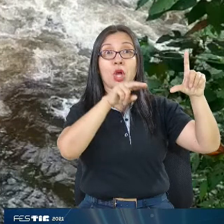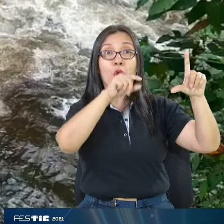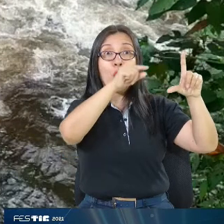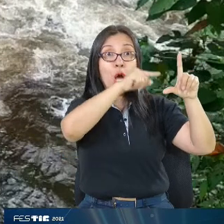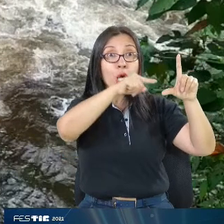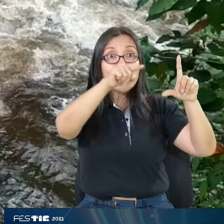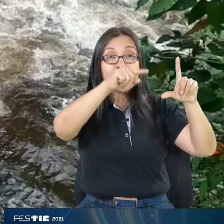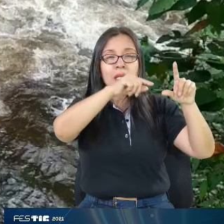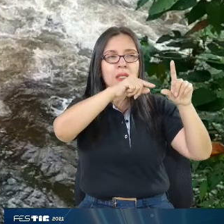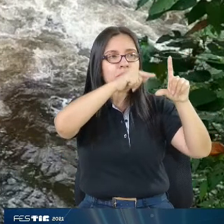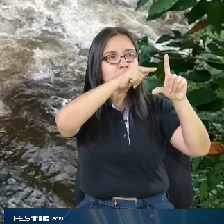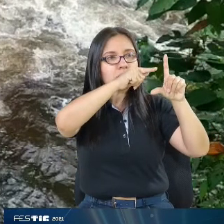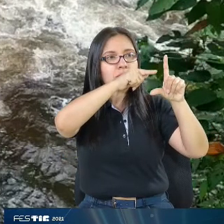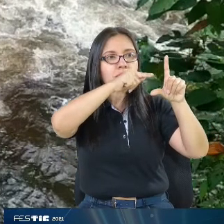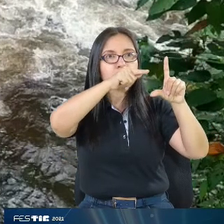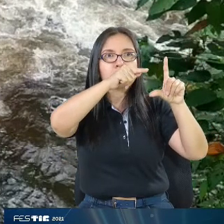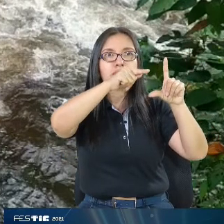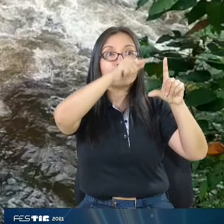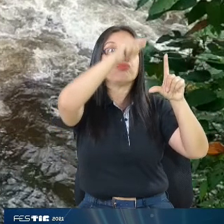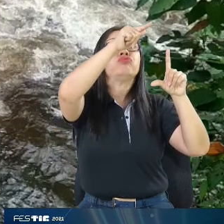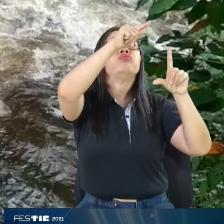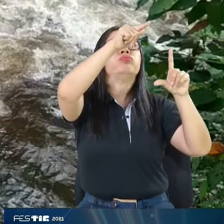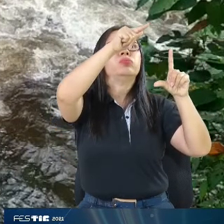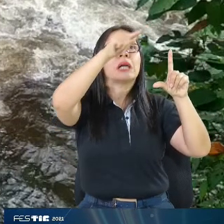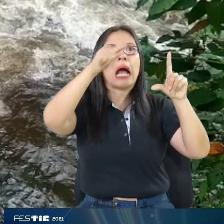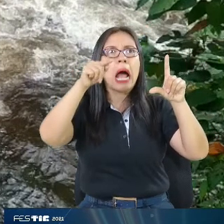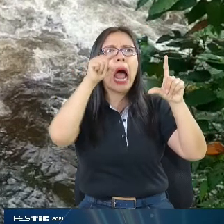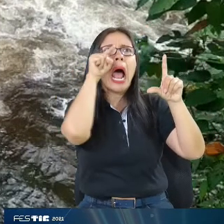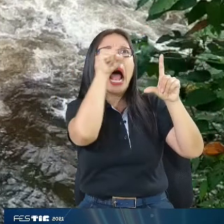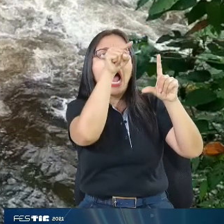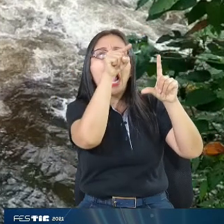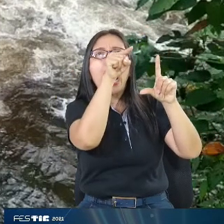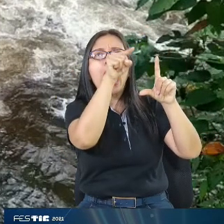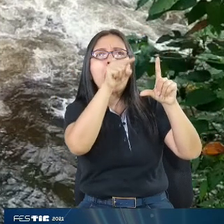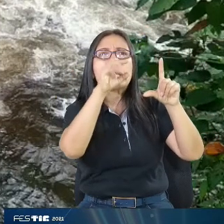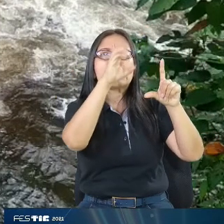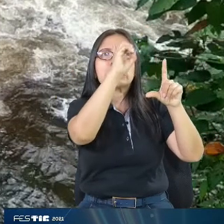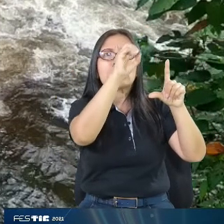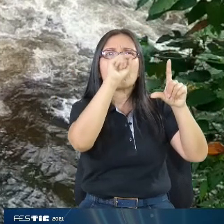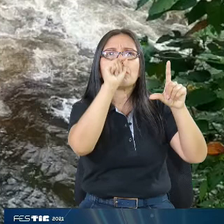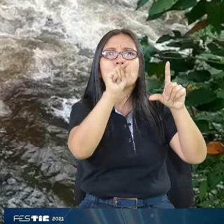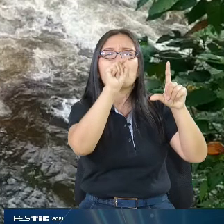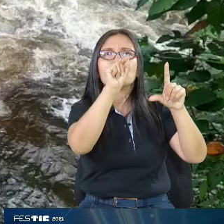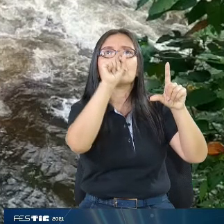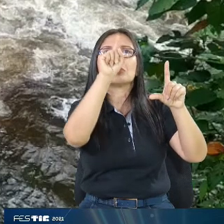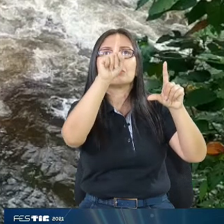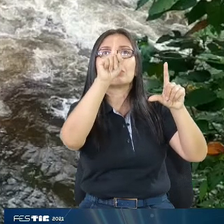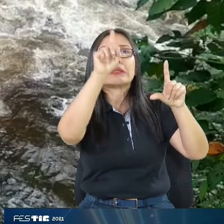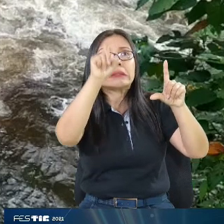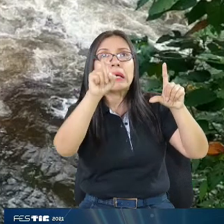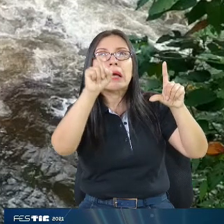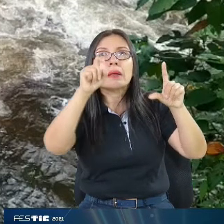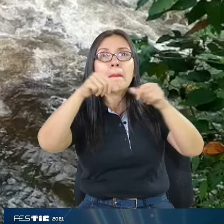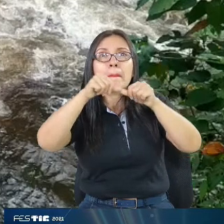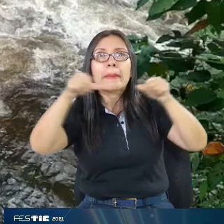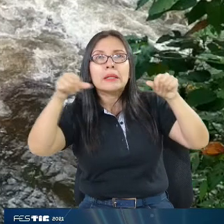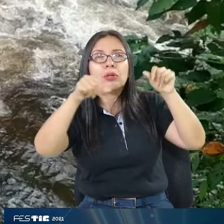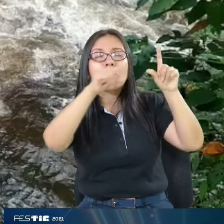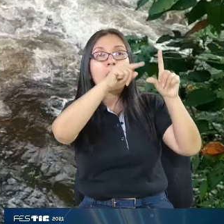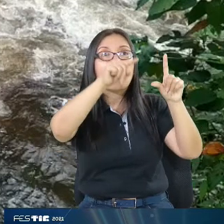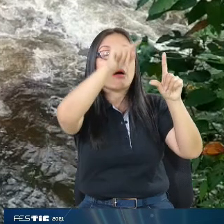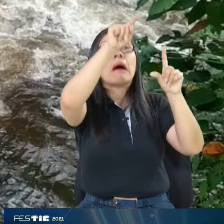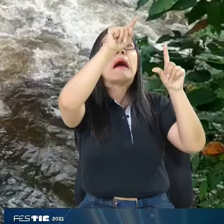¿sí?, donde subía 0.71 metros. Y el sensor, los